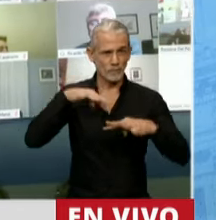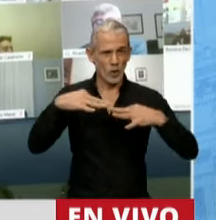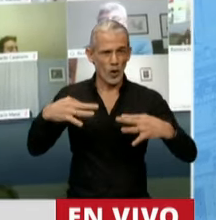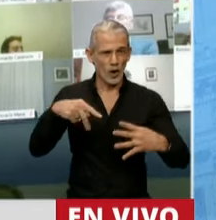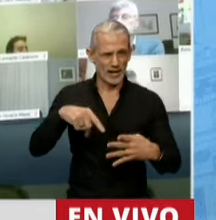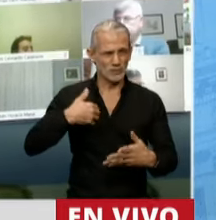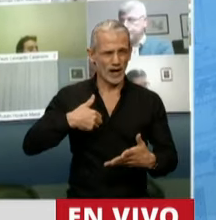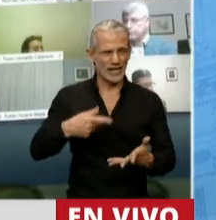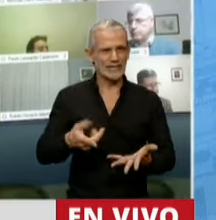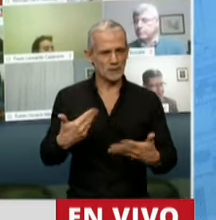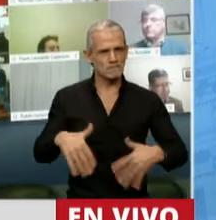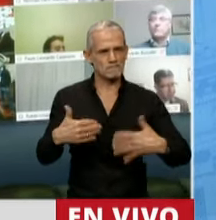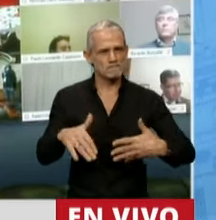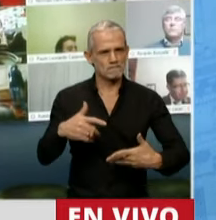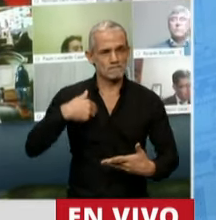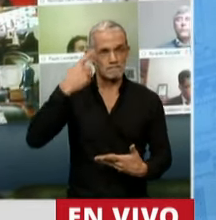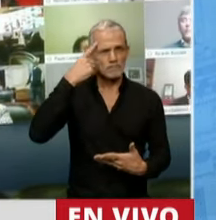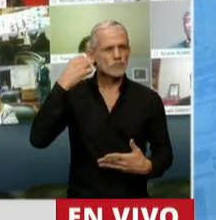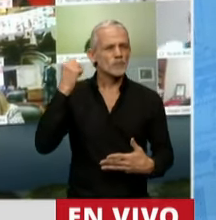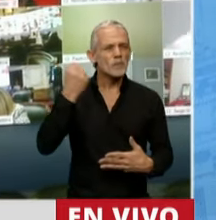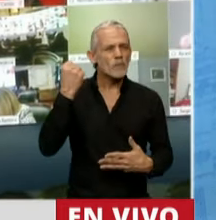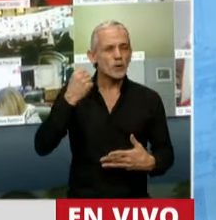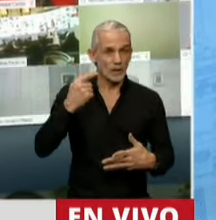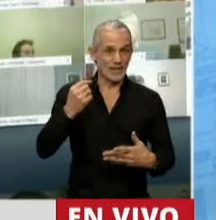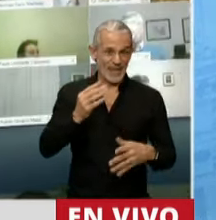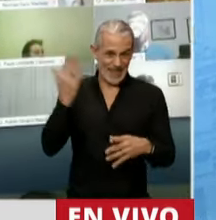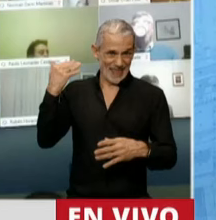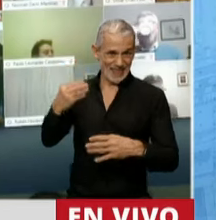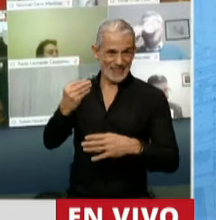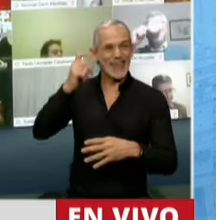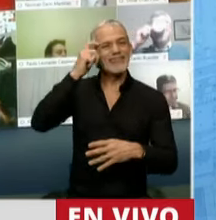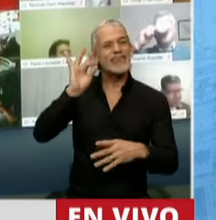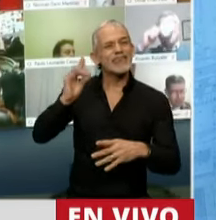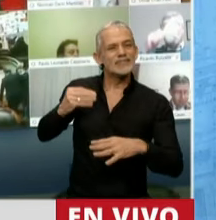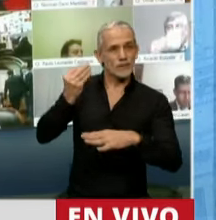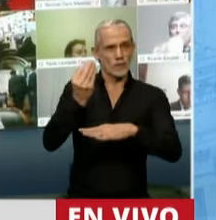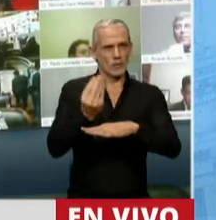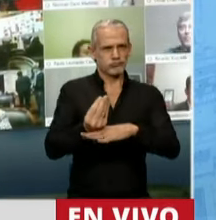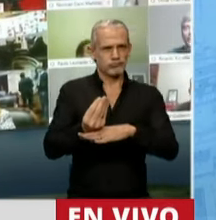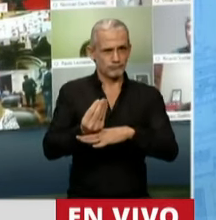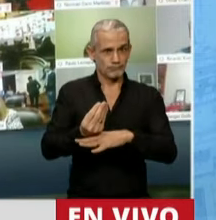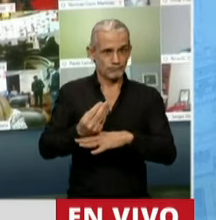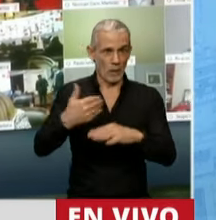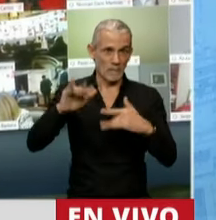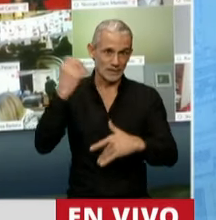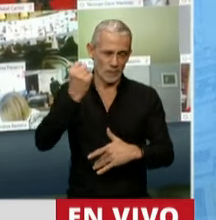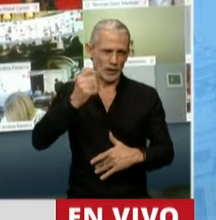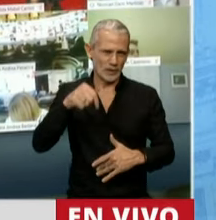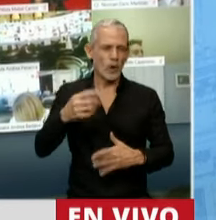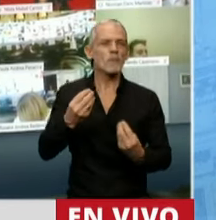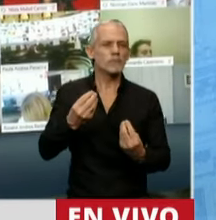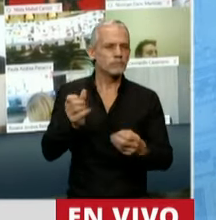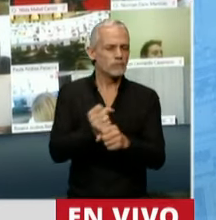argentino, al menos desde cuando nosotros asumimos el 10 de diciembre, porque haber